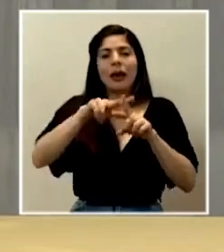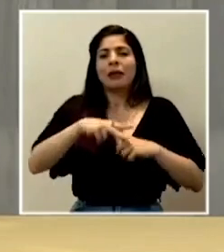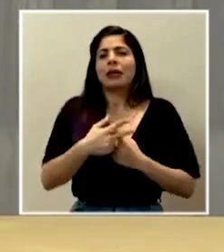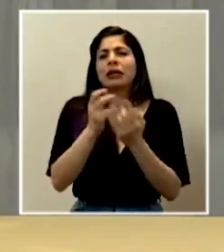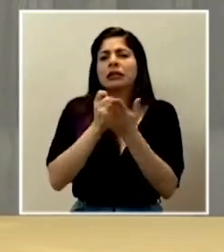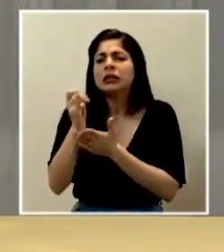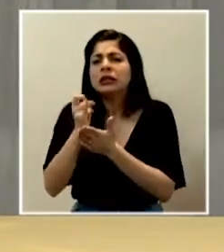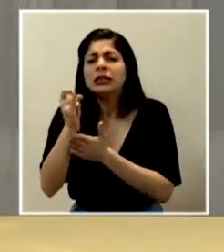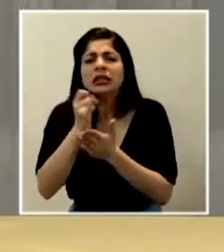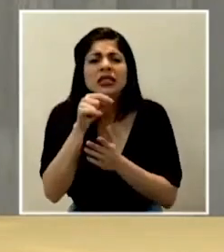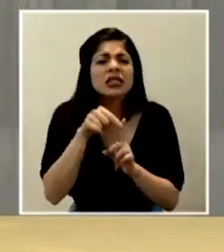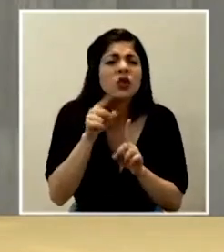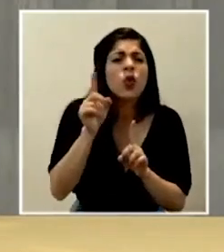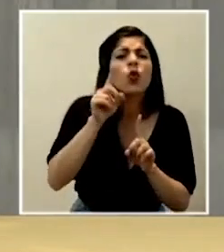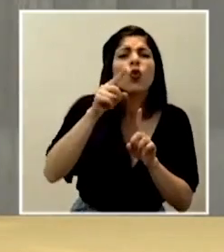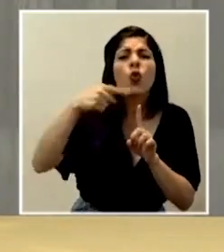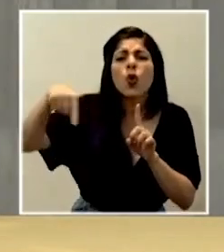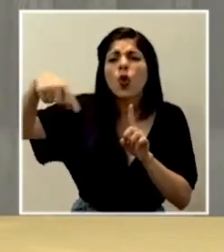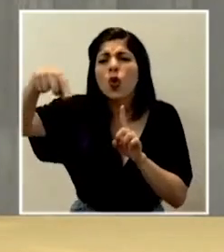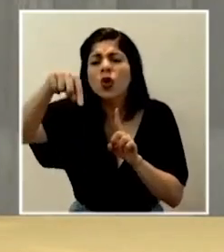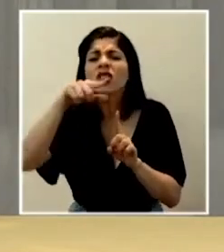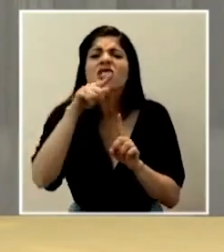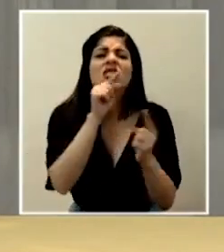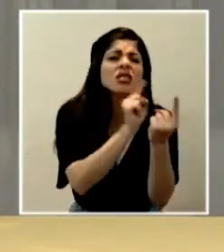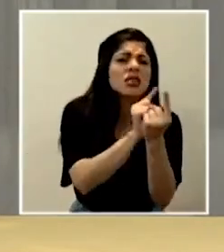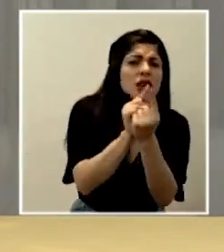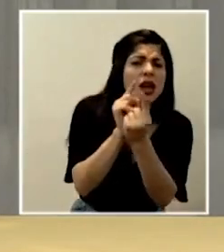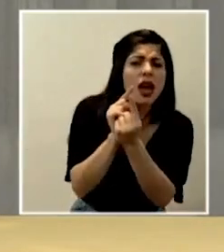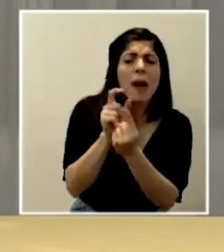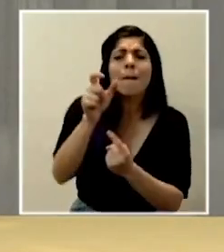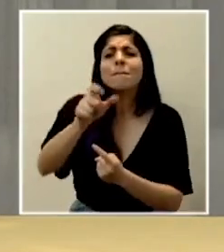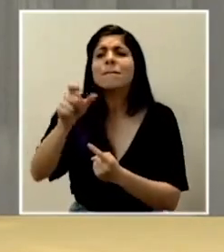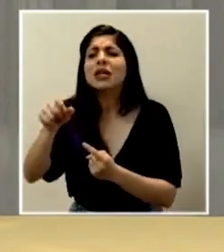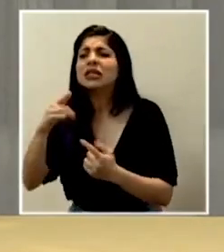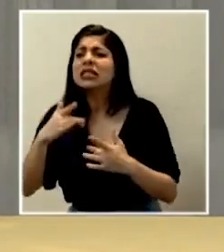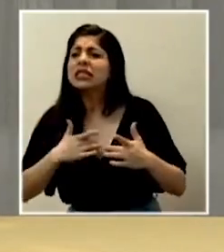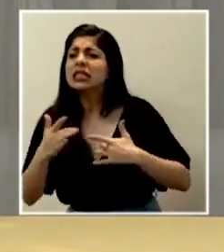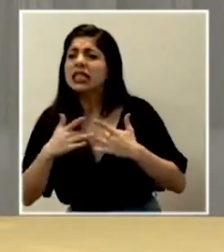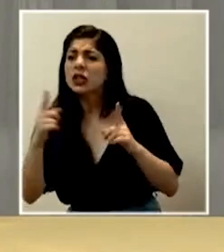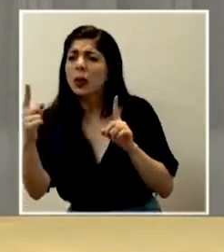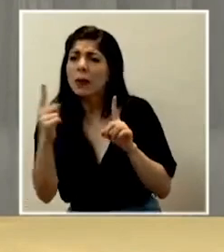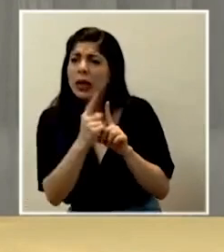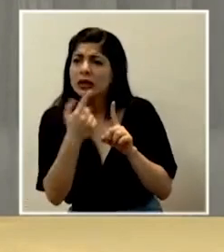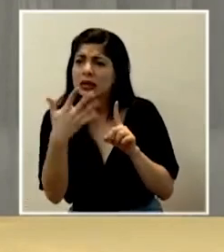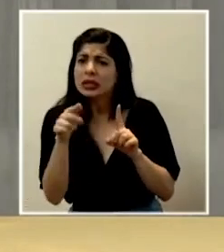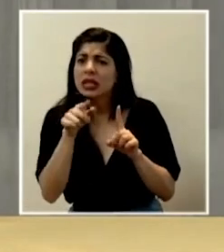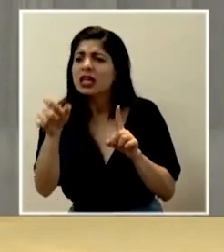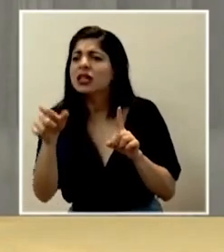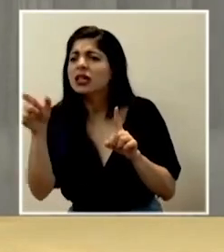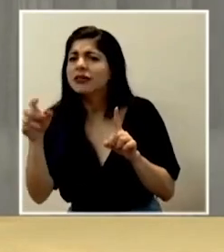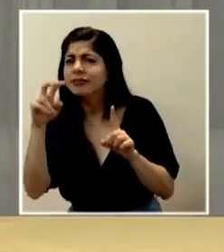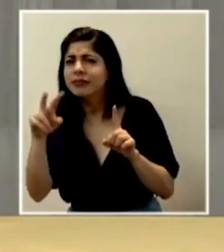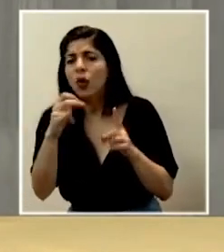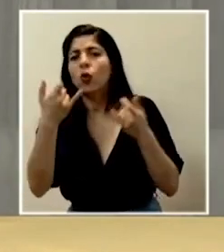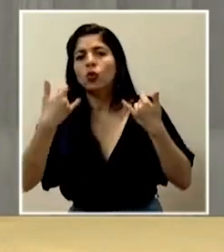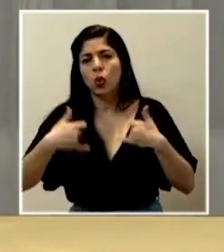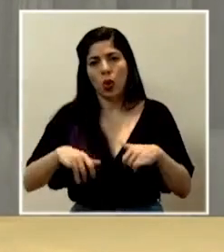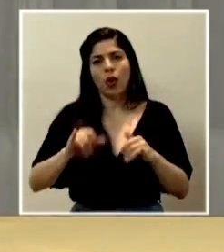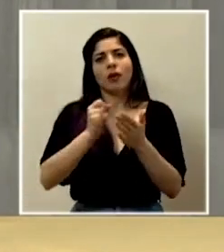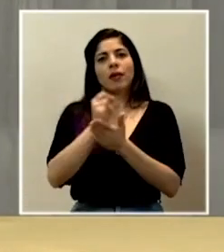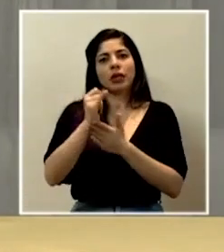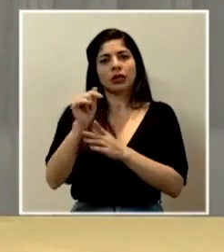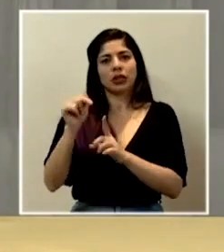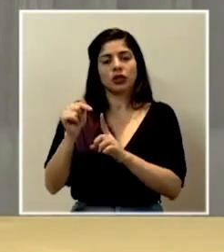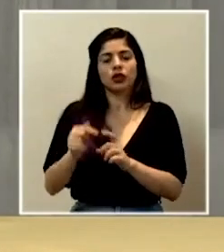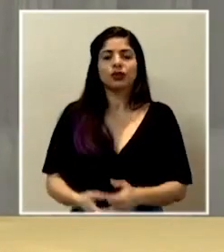posibilidades de los lugares en donde se movió, con quién estuvo, las personas con síntomas que estuvieron alrededor de él. En este momento sigue en investigación ese nexo.